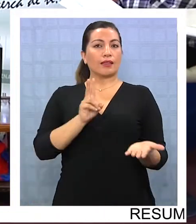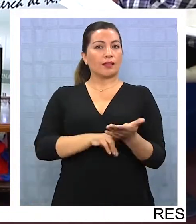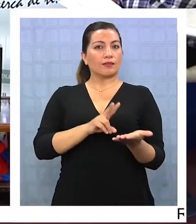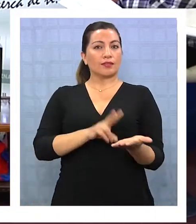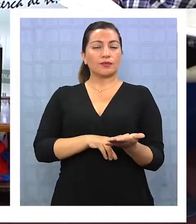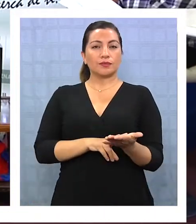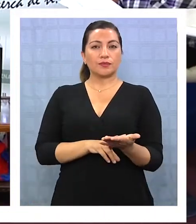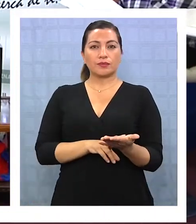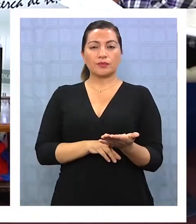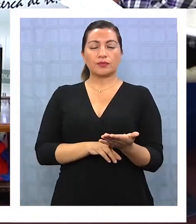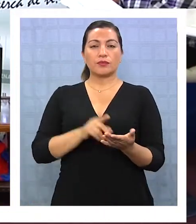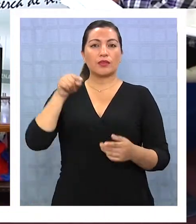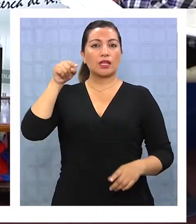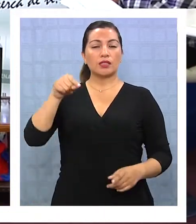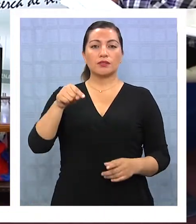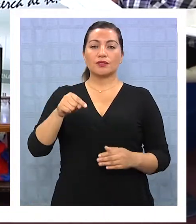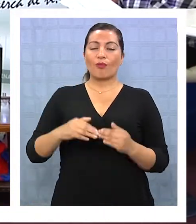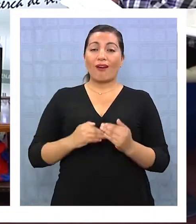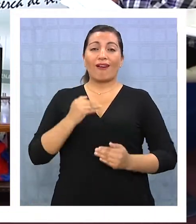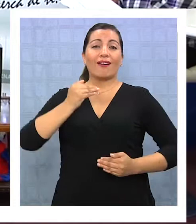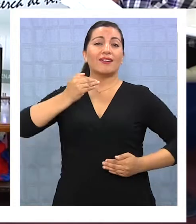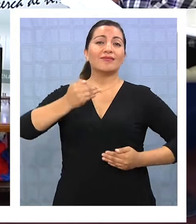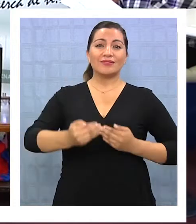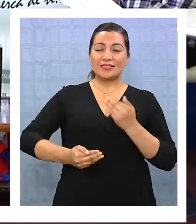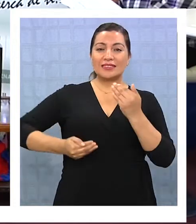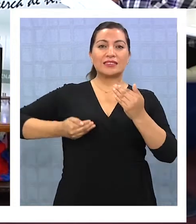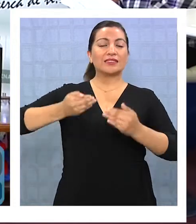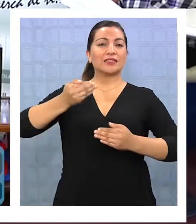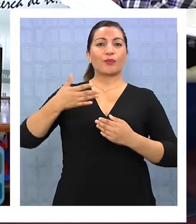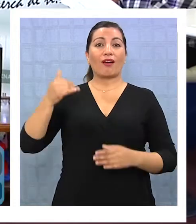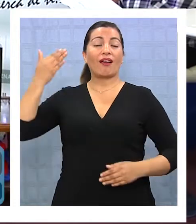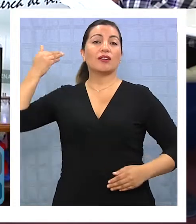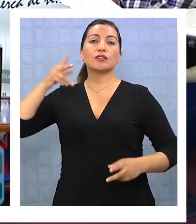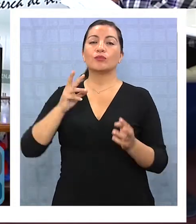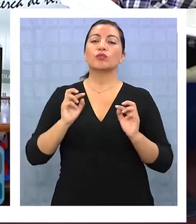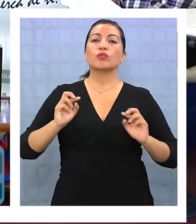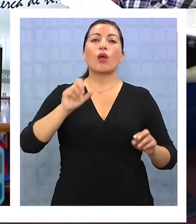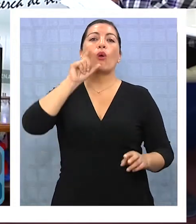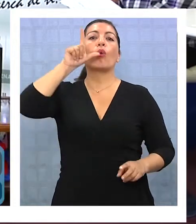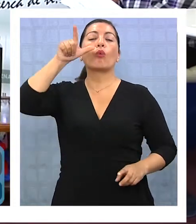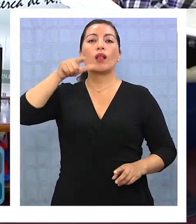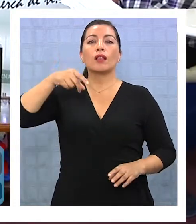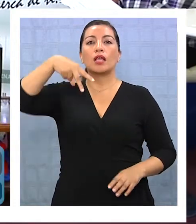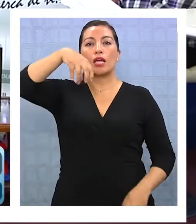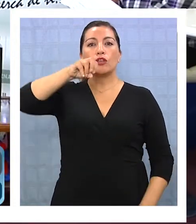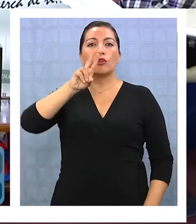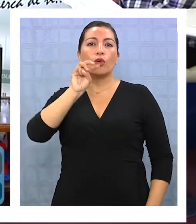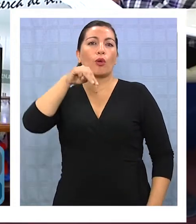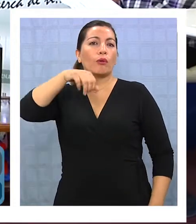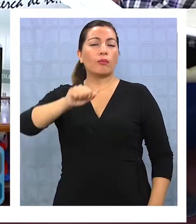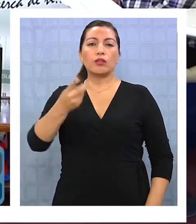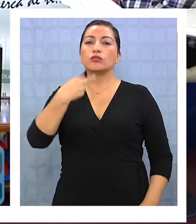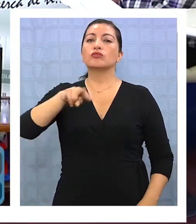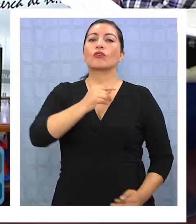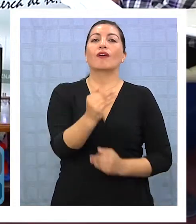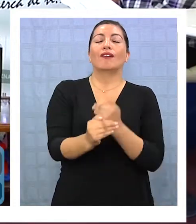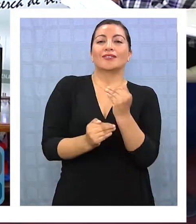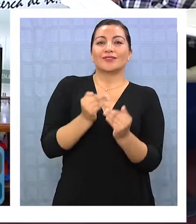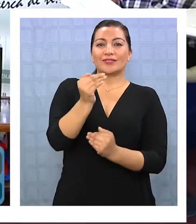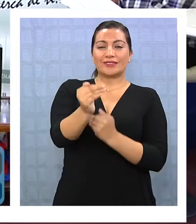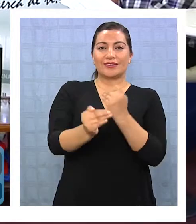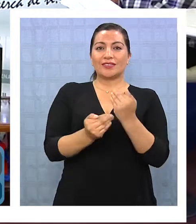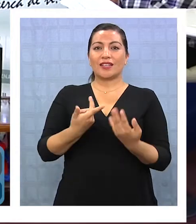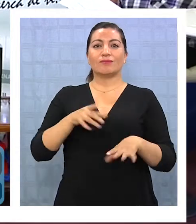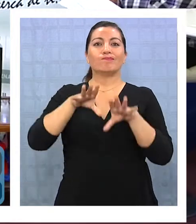Bueno, la verdad es que ha sido un caminar largo, tuvimos en su oportunidad que elegir cuál iba a ser la norma, después tuvimos que avanzar